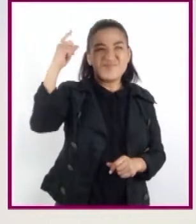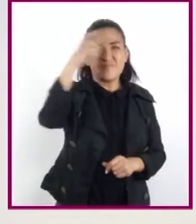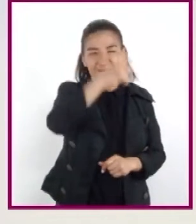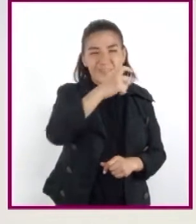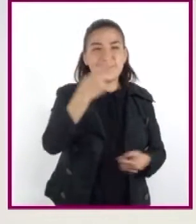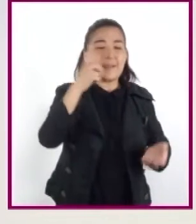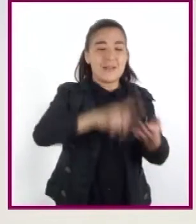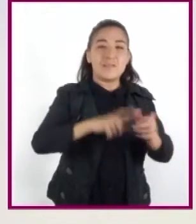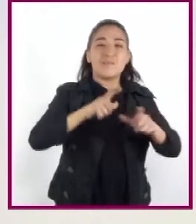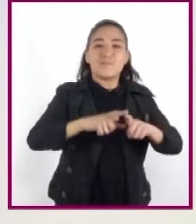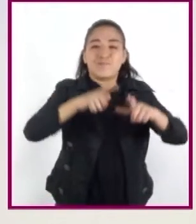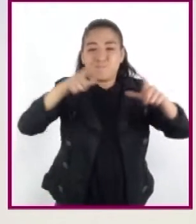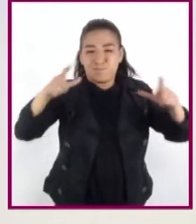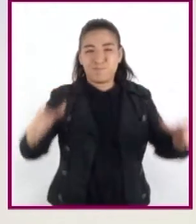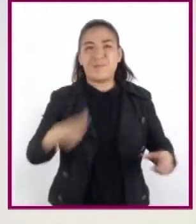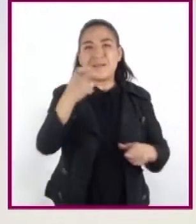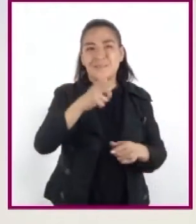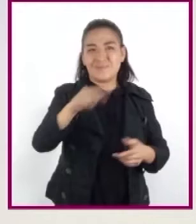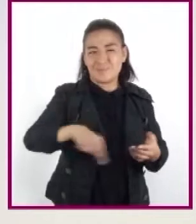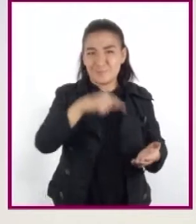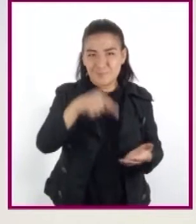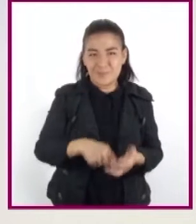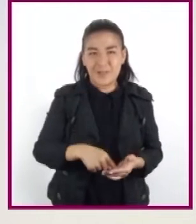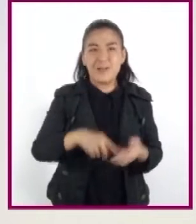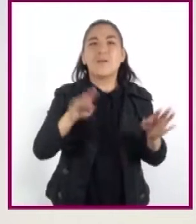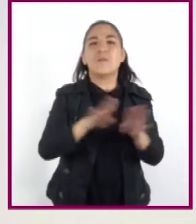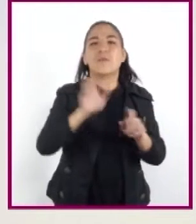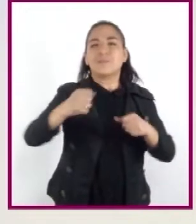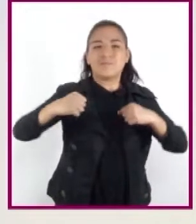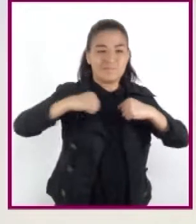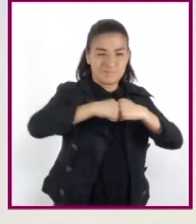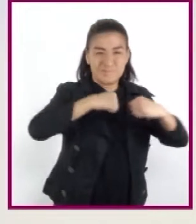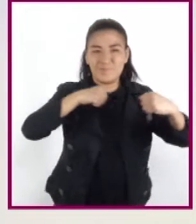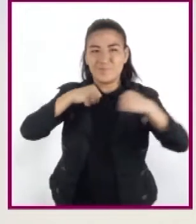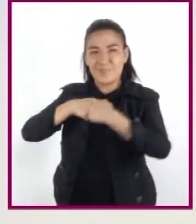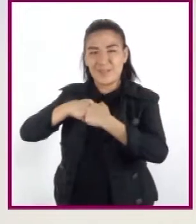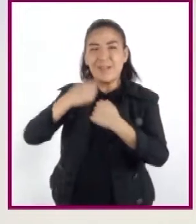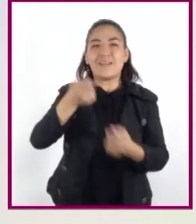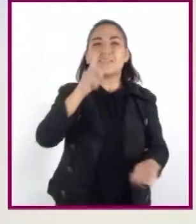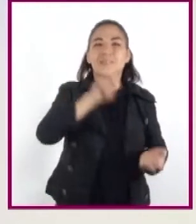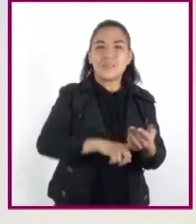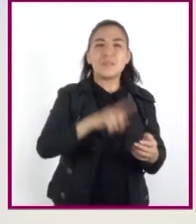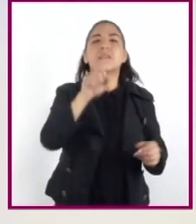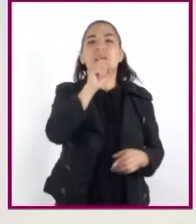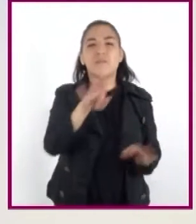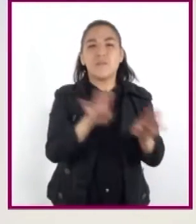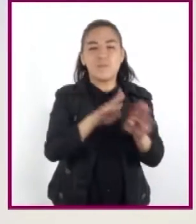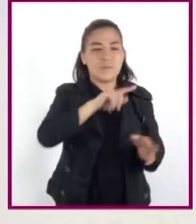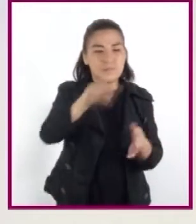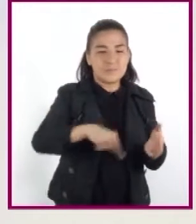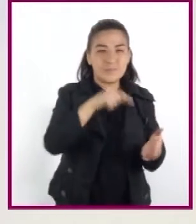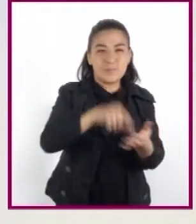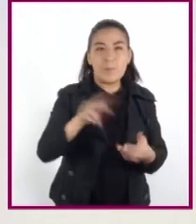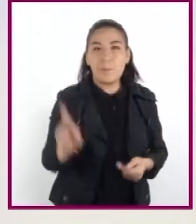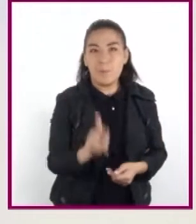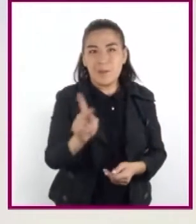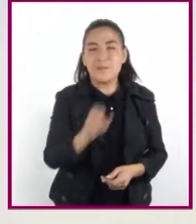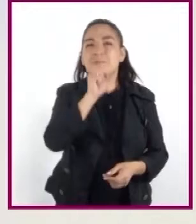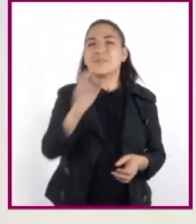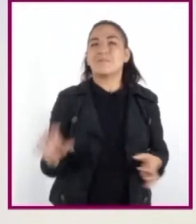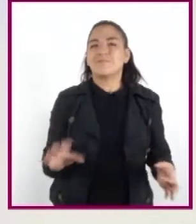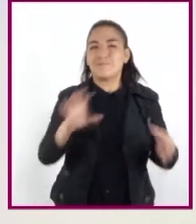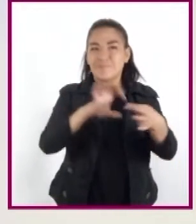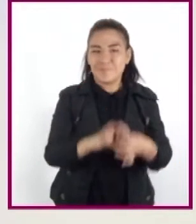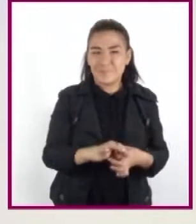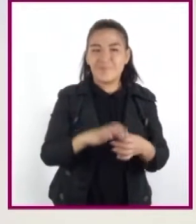extensión de su territorio, a la oscilación temporal de sus fronteras, a la heterogeneidad de los pueblos que a ella pertenecieron y